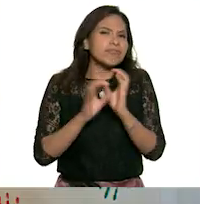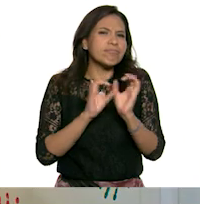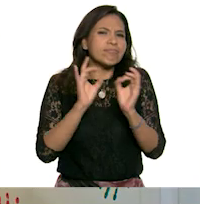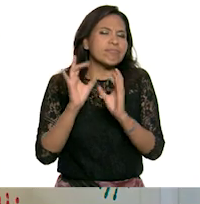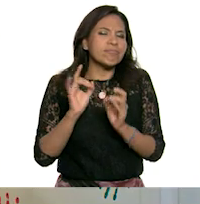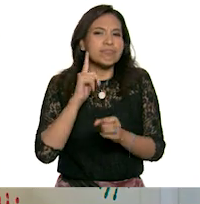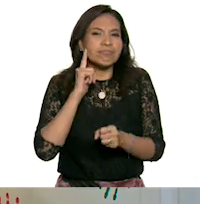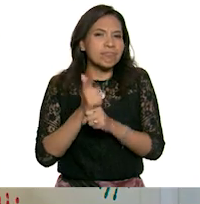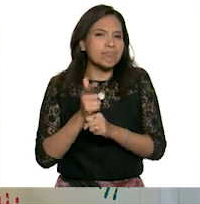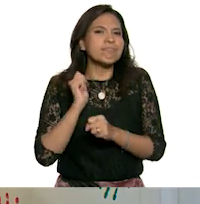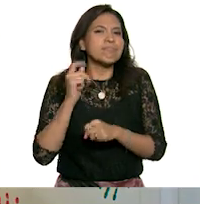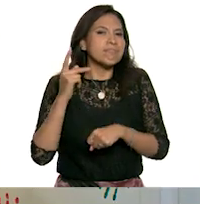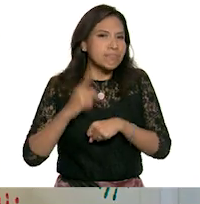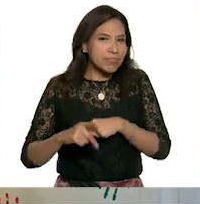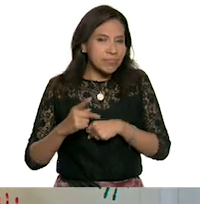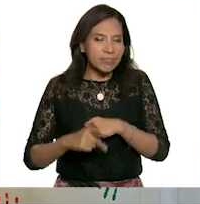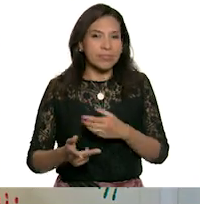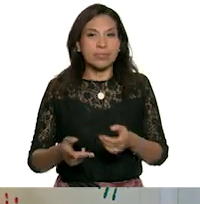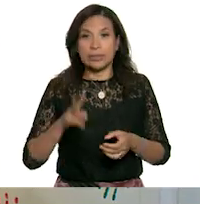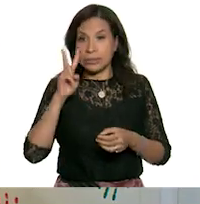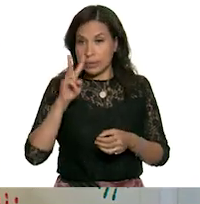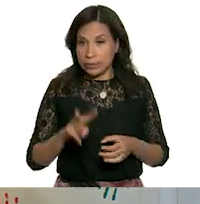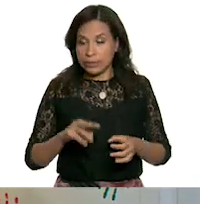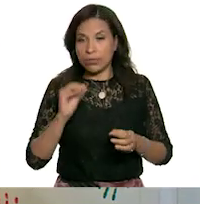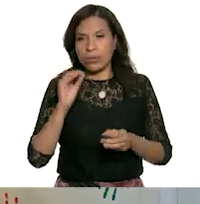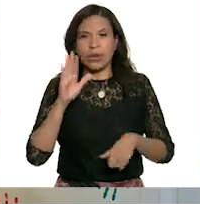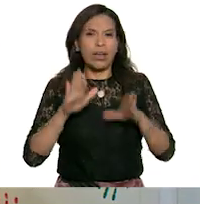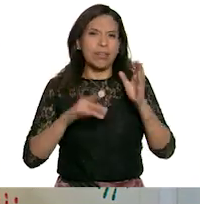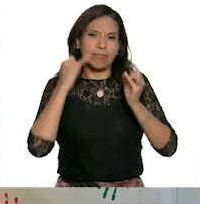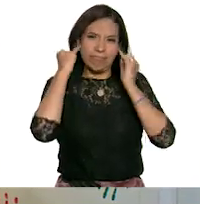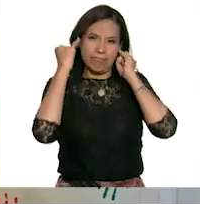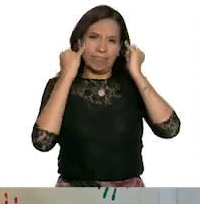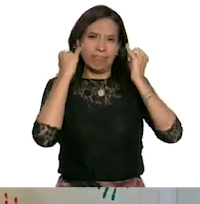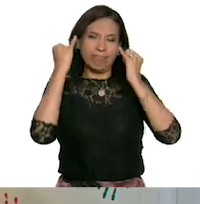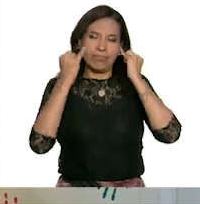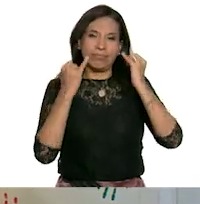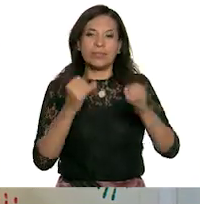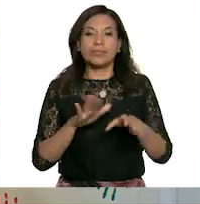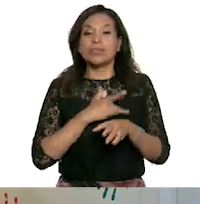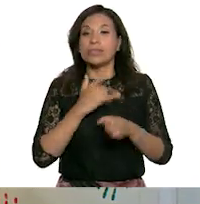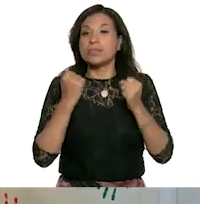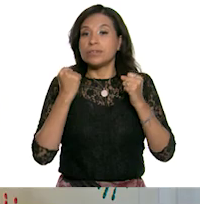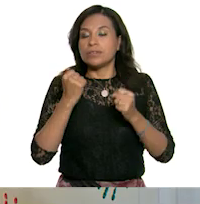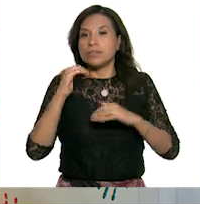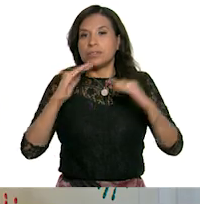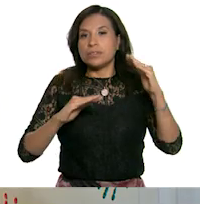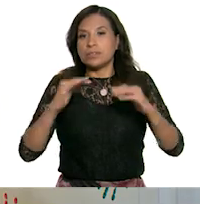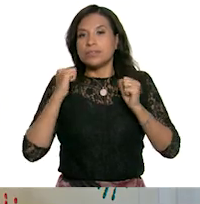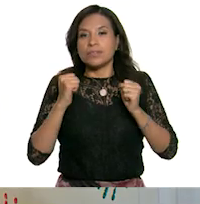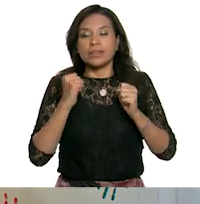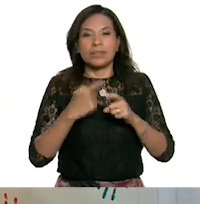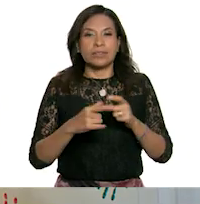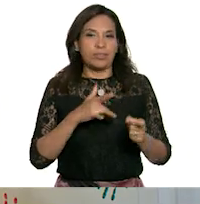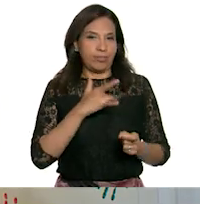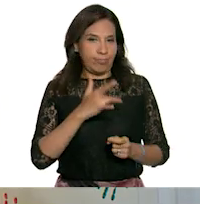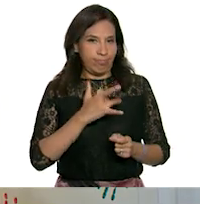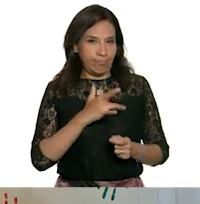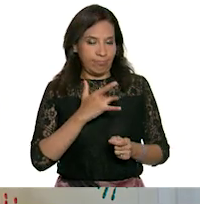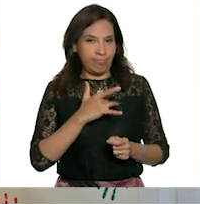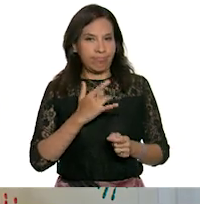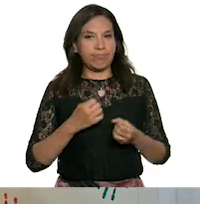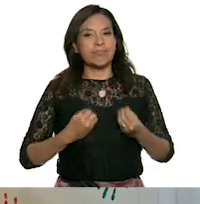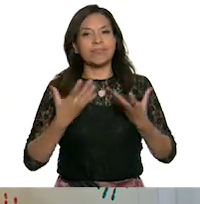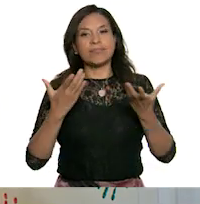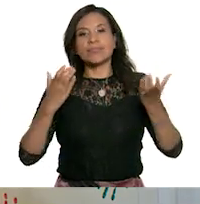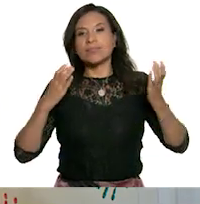percibes como peligrosos reales o a veces imaginarios y la intensidad varía tanto en la sensación y